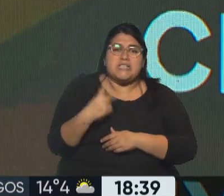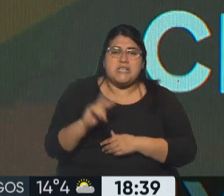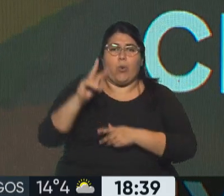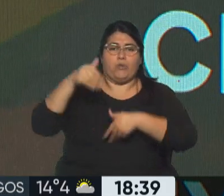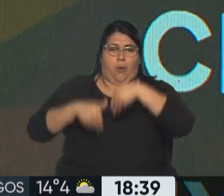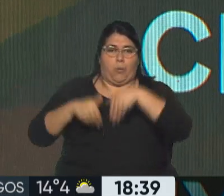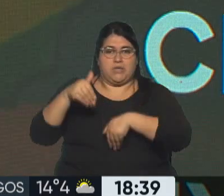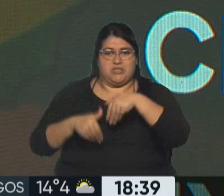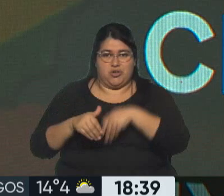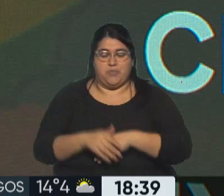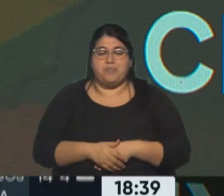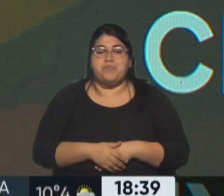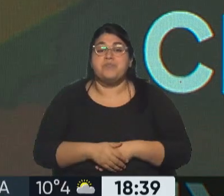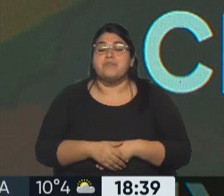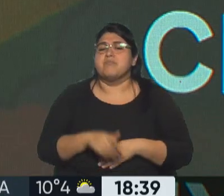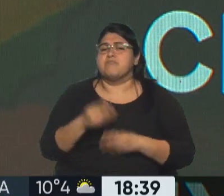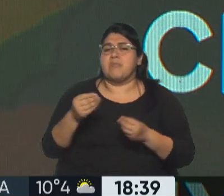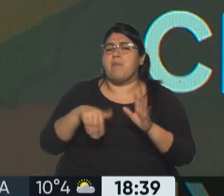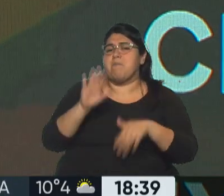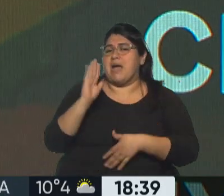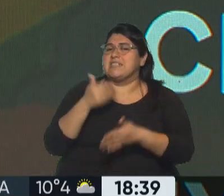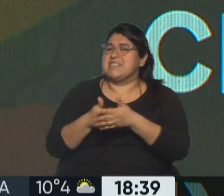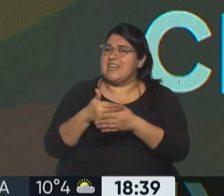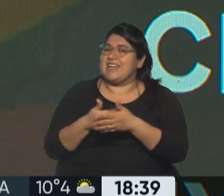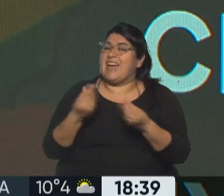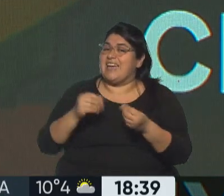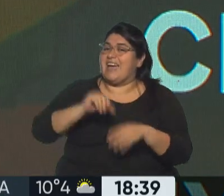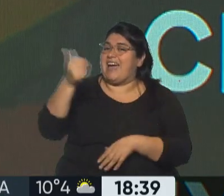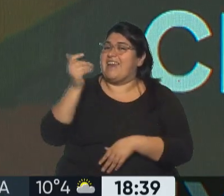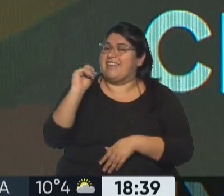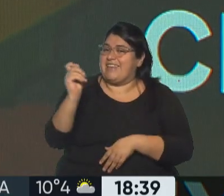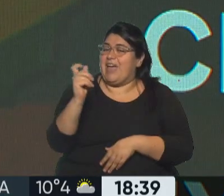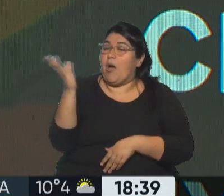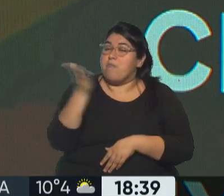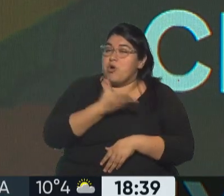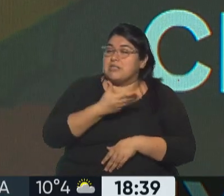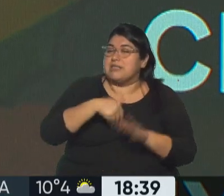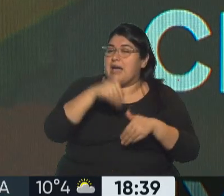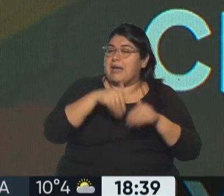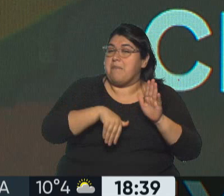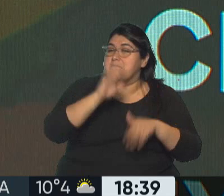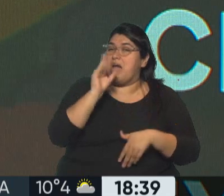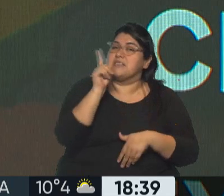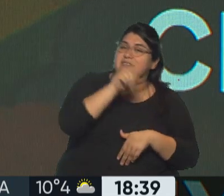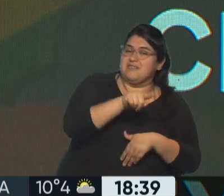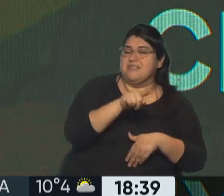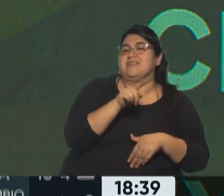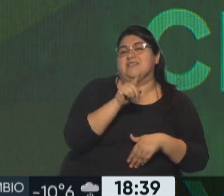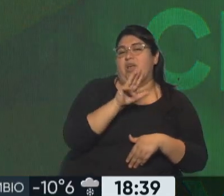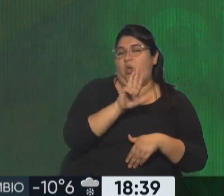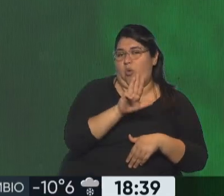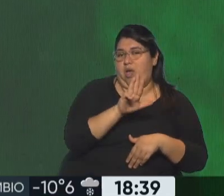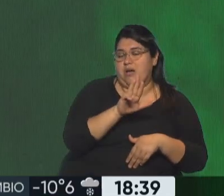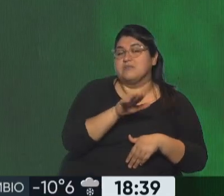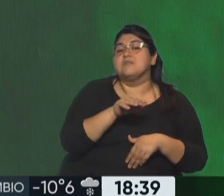en Brasil, que, bueno, está más cerca de ganarla Lula da Silva por el porcentaje que le falta, pero de lo que vamos a ver de ahora en más